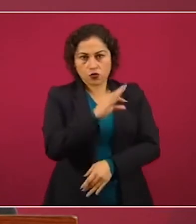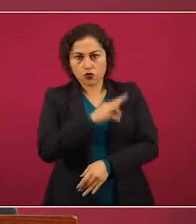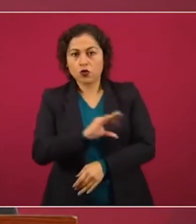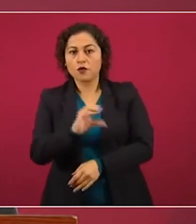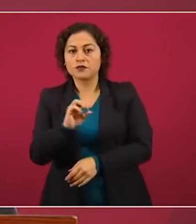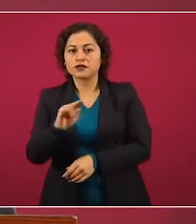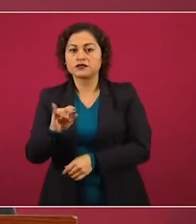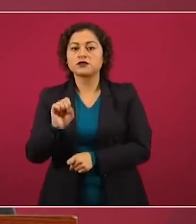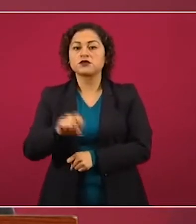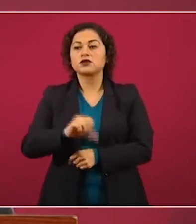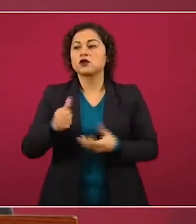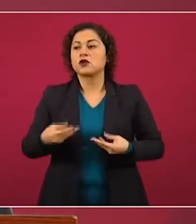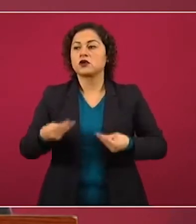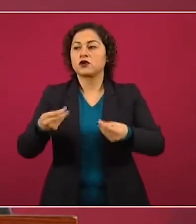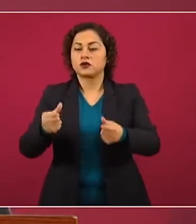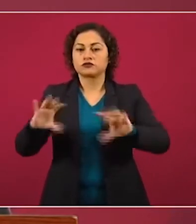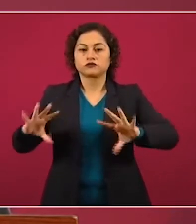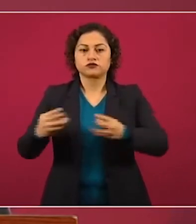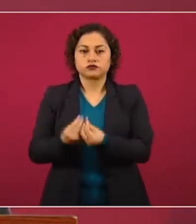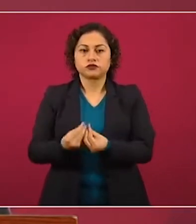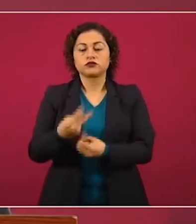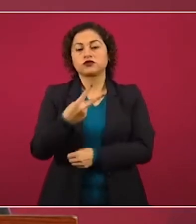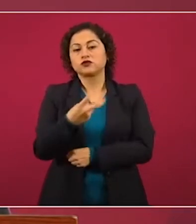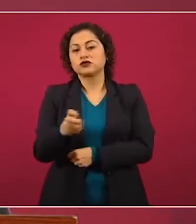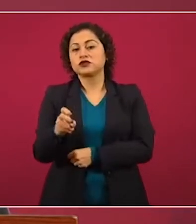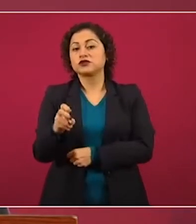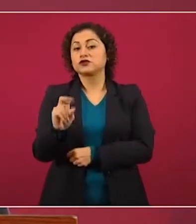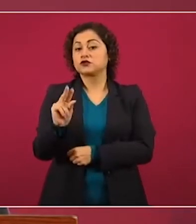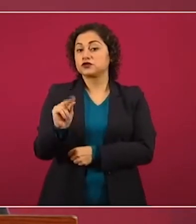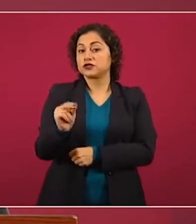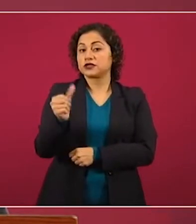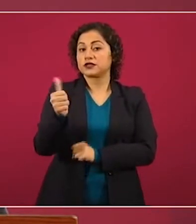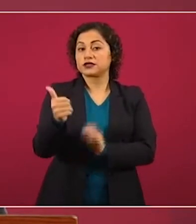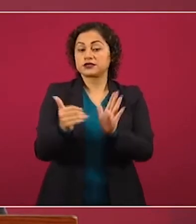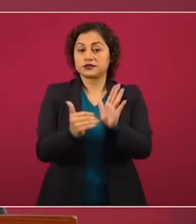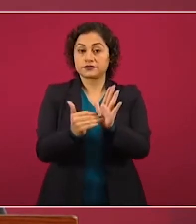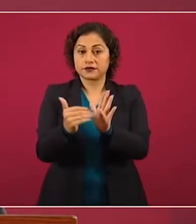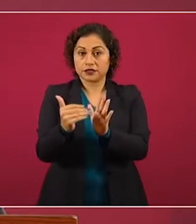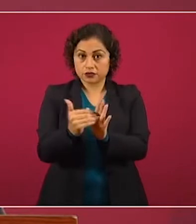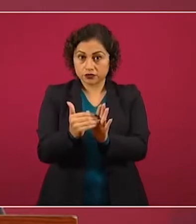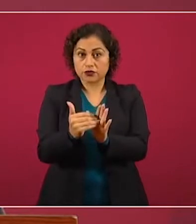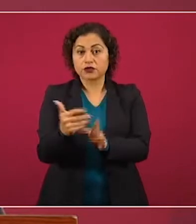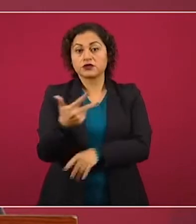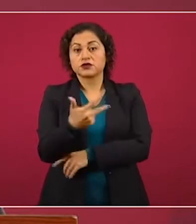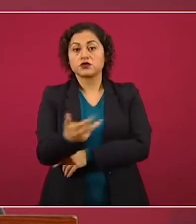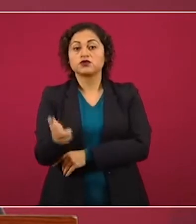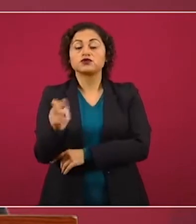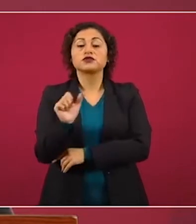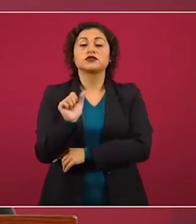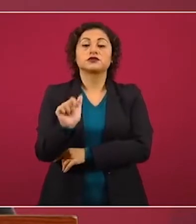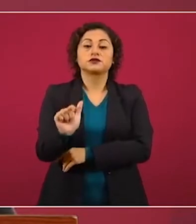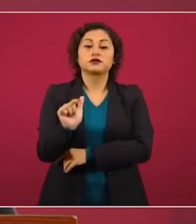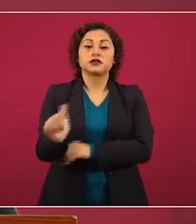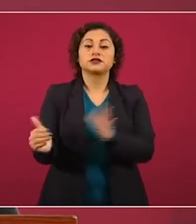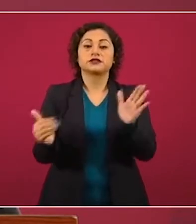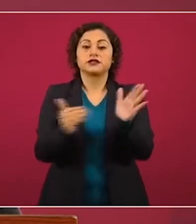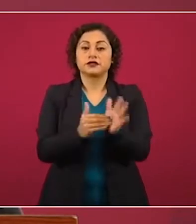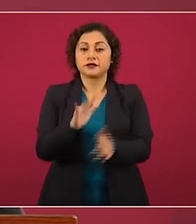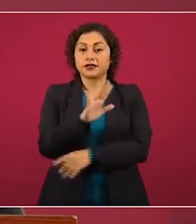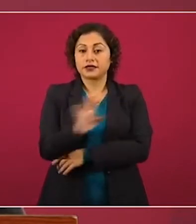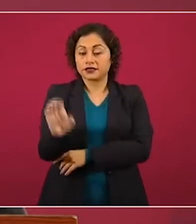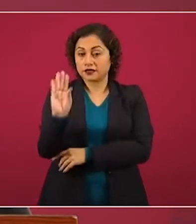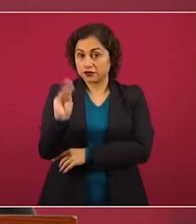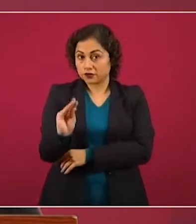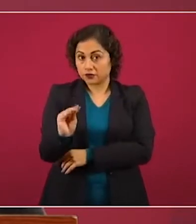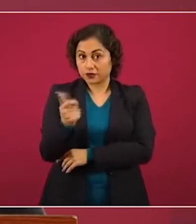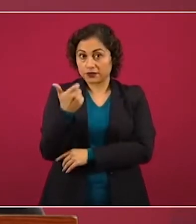286 millones 817 mil 590 pesos.